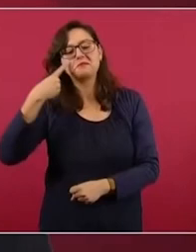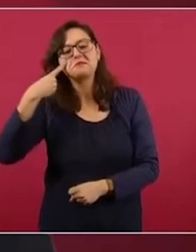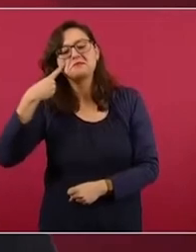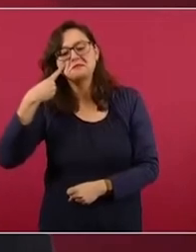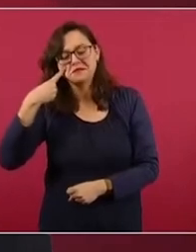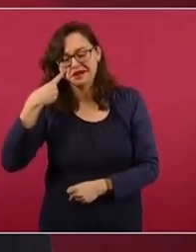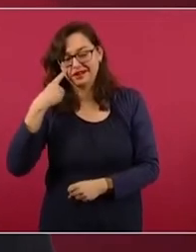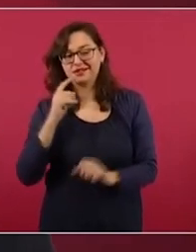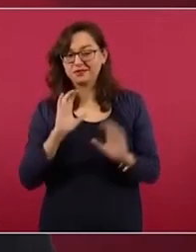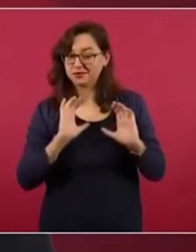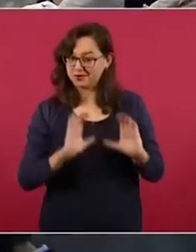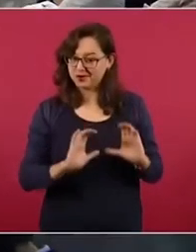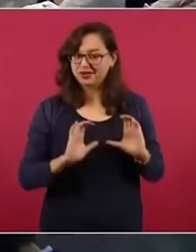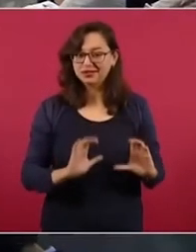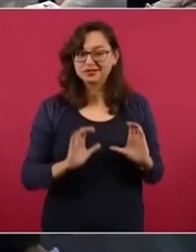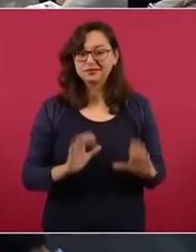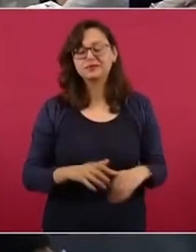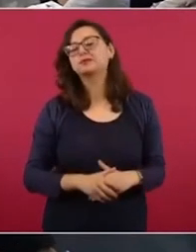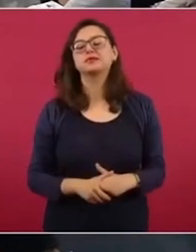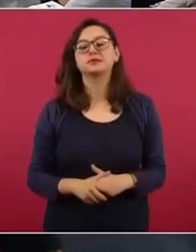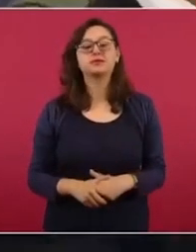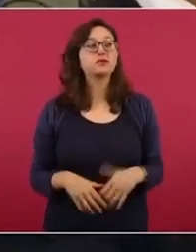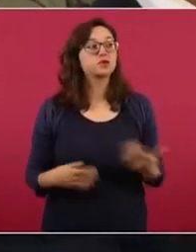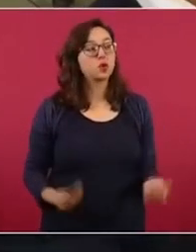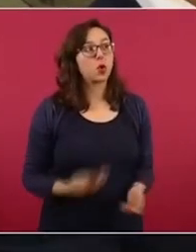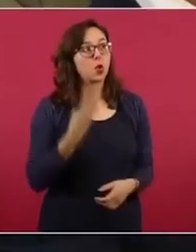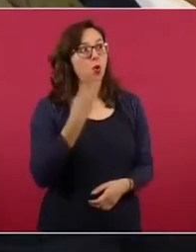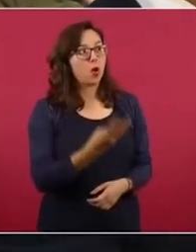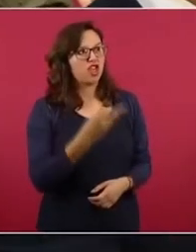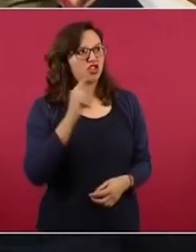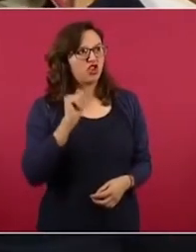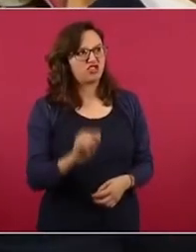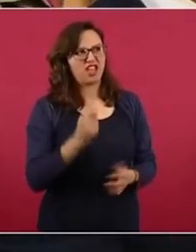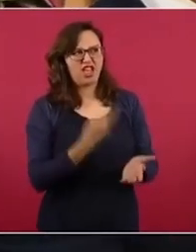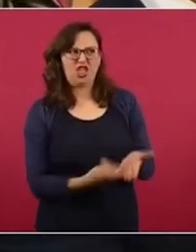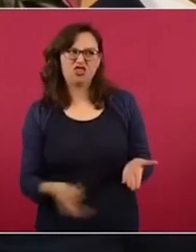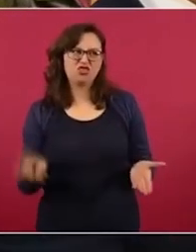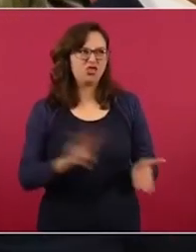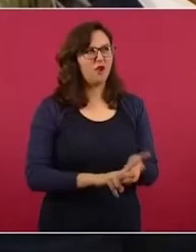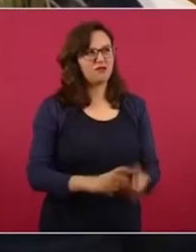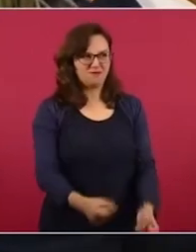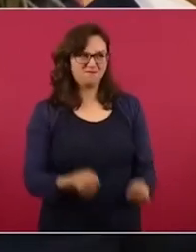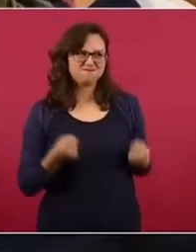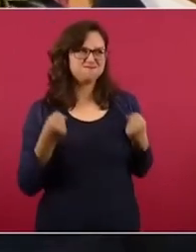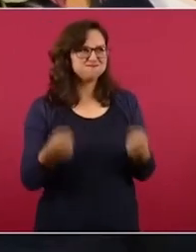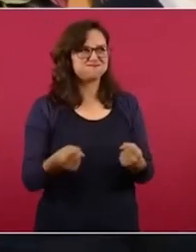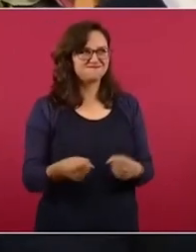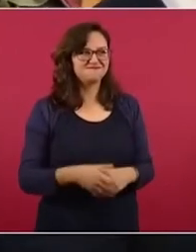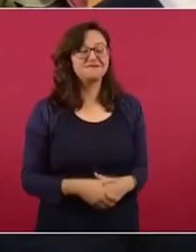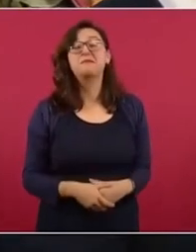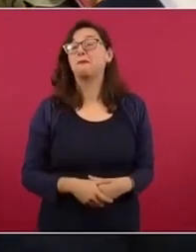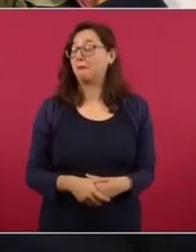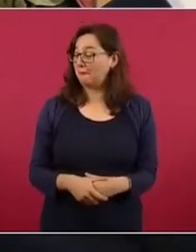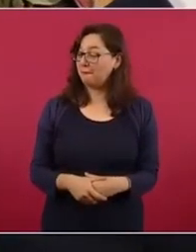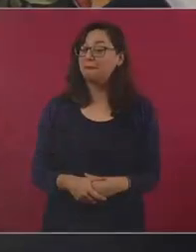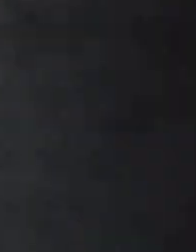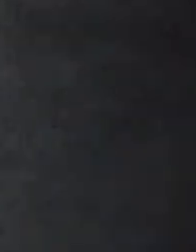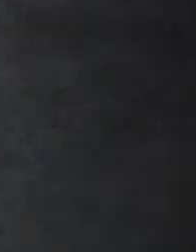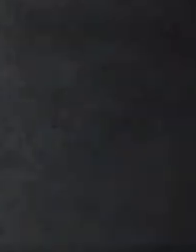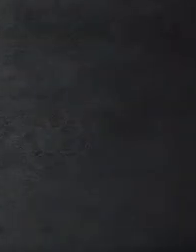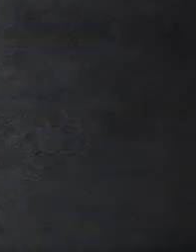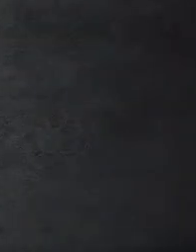Mucho más. O sea, cuatro TR cargada. ¿Ah? ¿Cuatro TR cargada? Sí, ya, este.